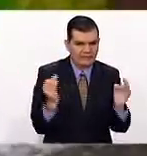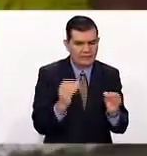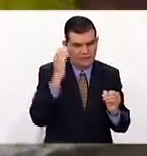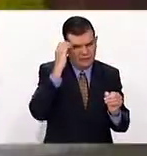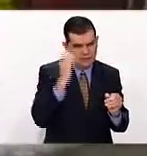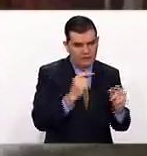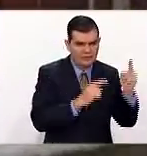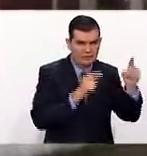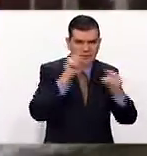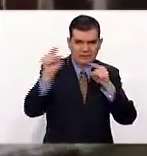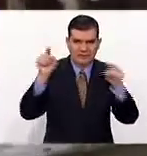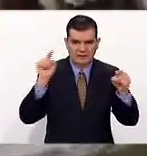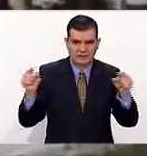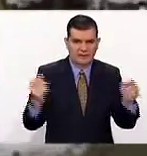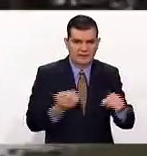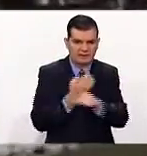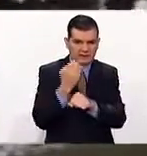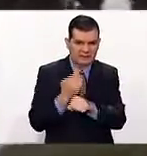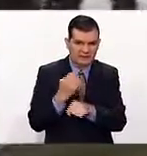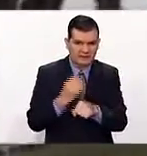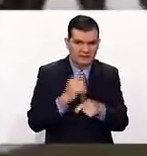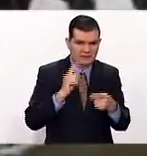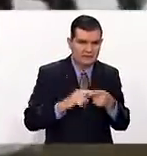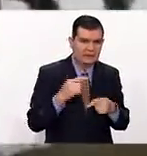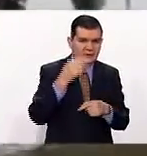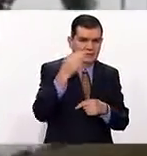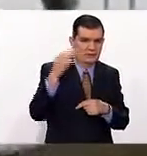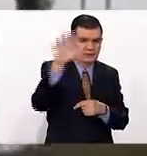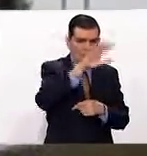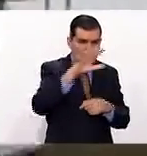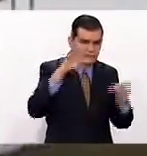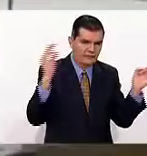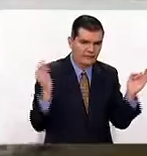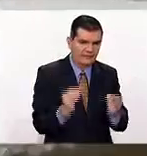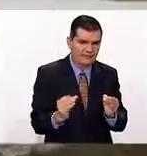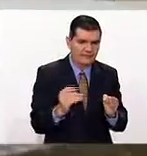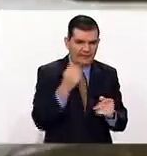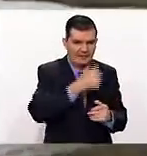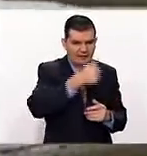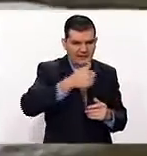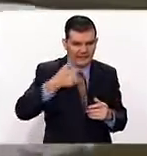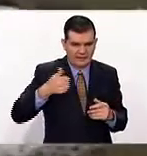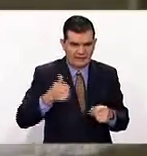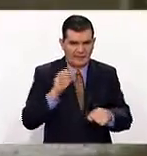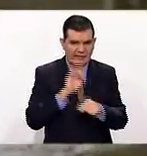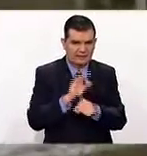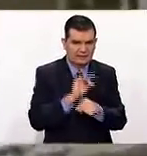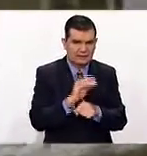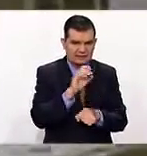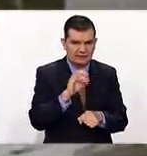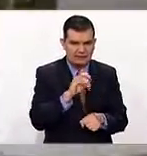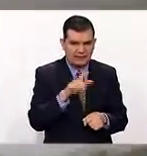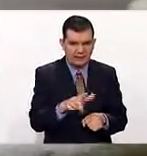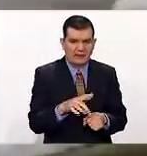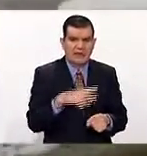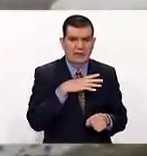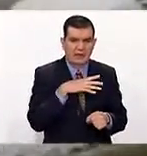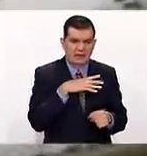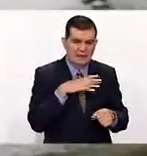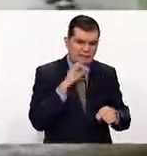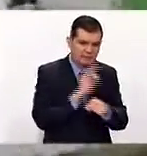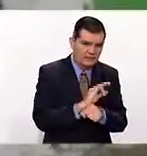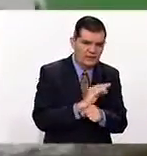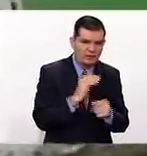diferentes estados de la República, especialmente los del norte. Y bueno, cada unidad de Protección Civil Estatal activa